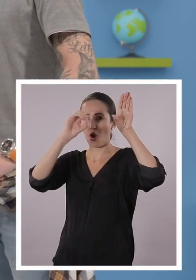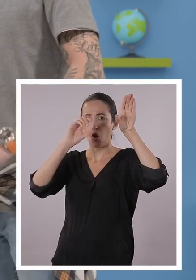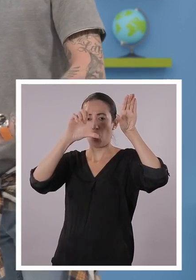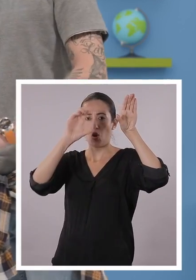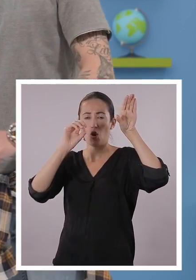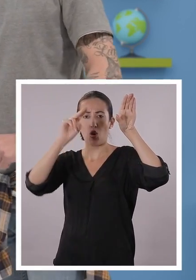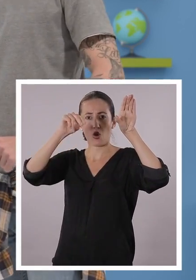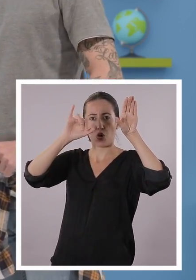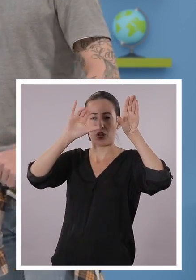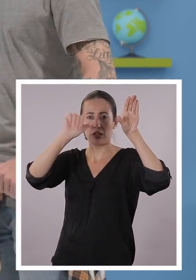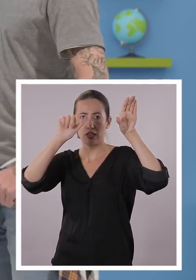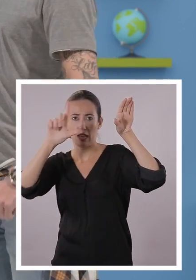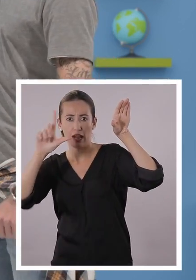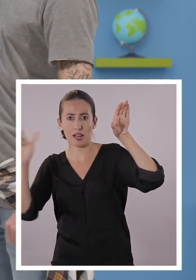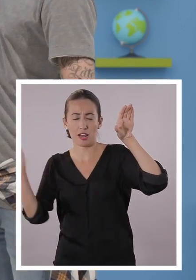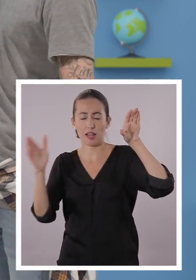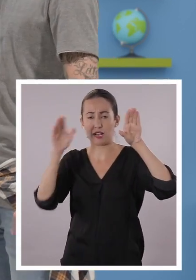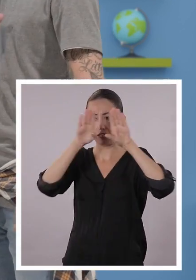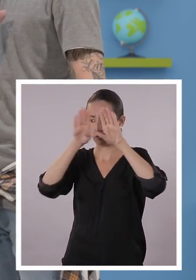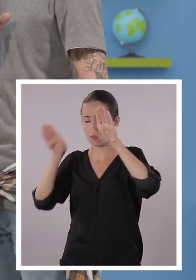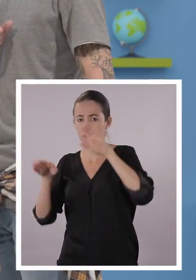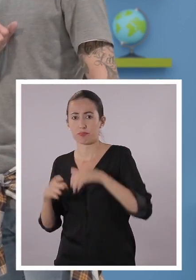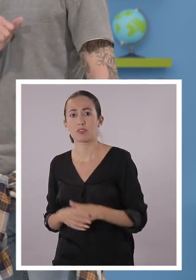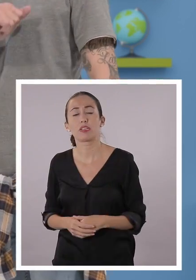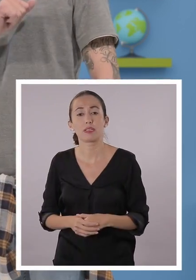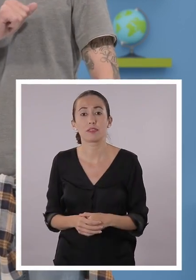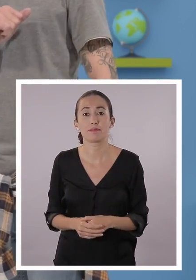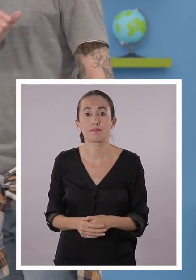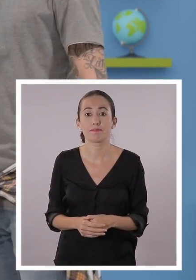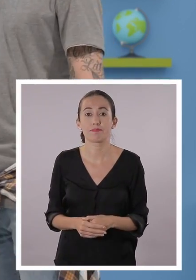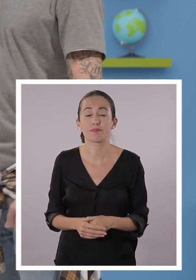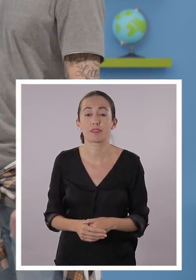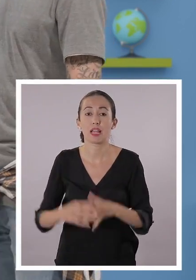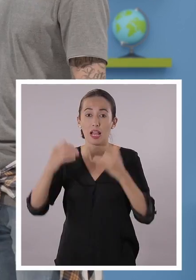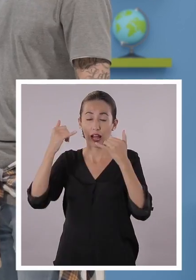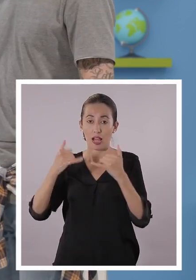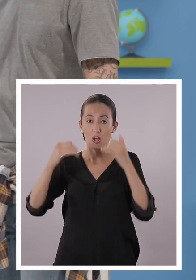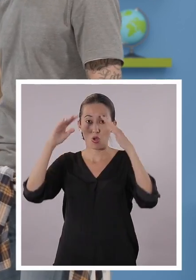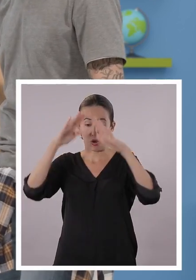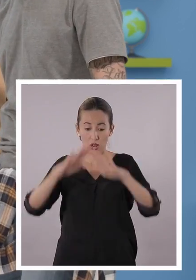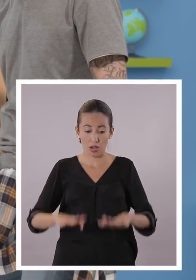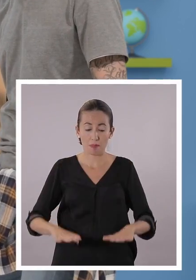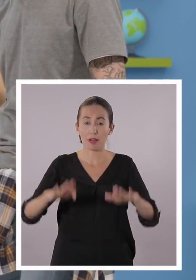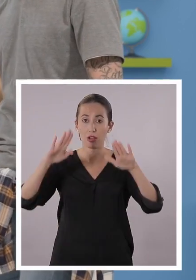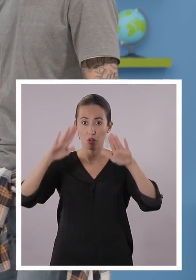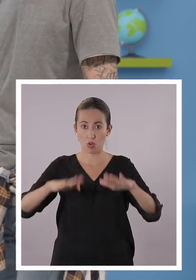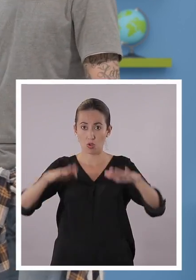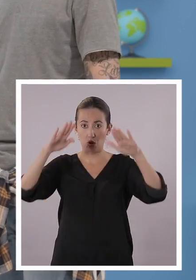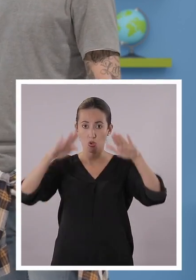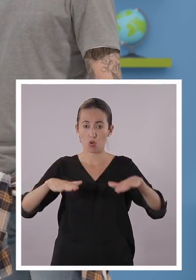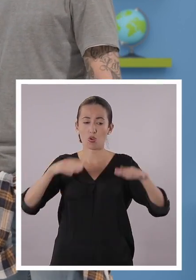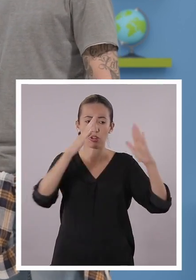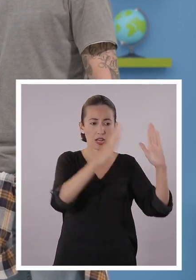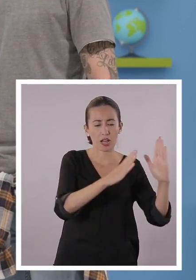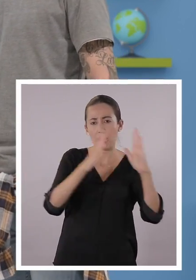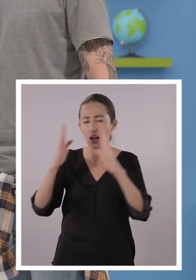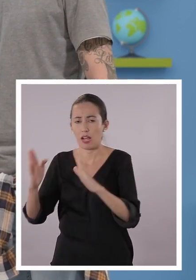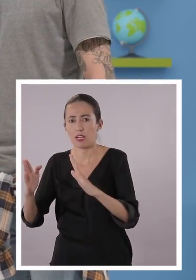Exacto. Forma parte de la historia del Ecuador. Listo. Ahora, hacia la parte de abajo vamos a poner